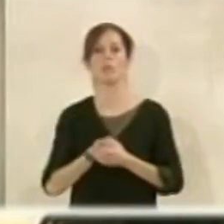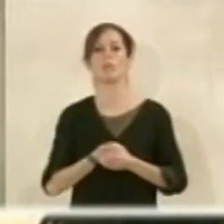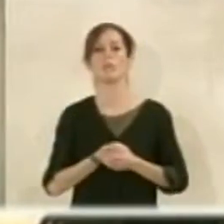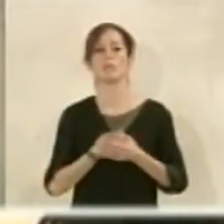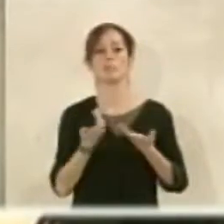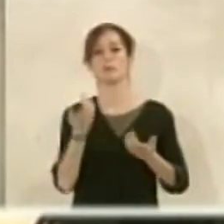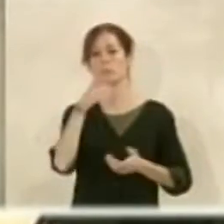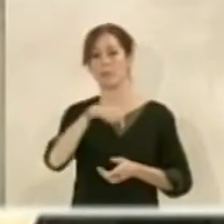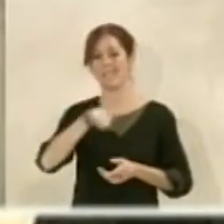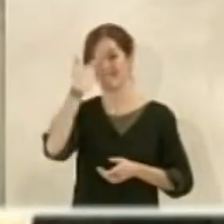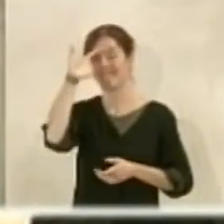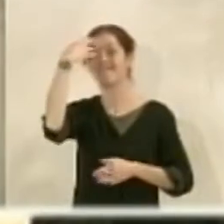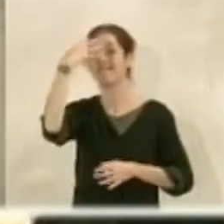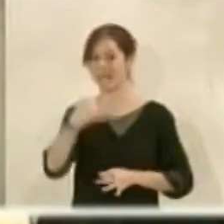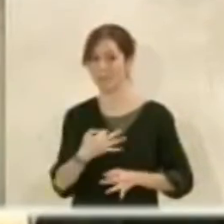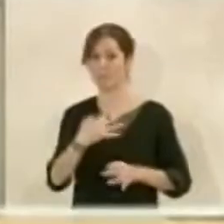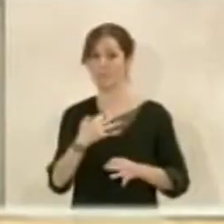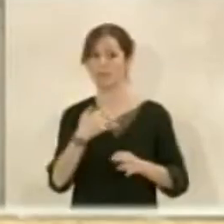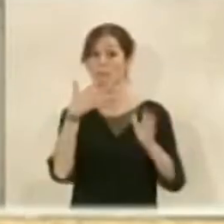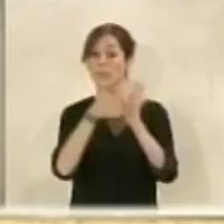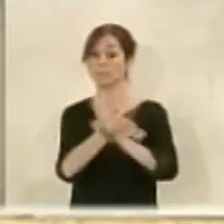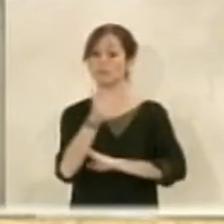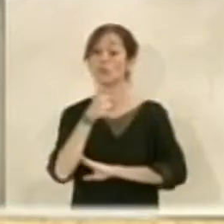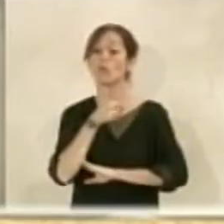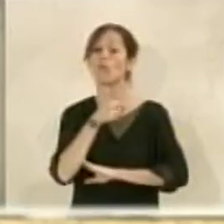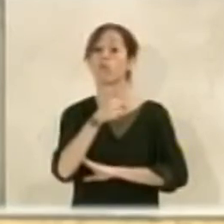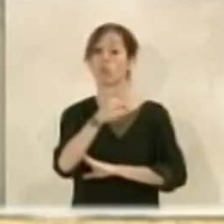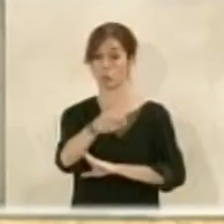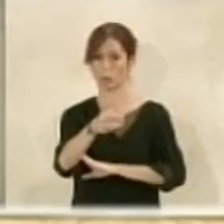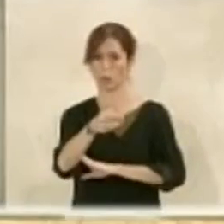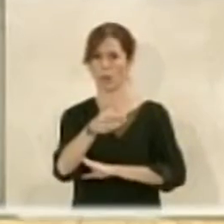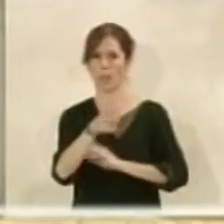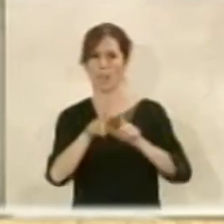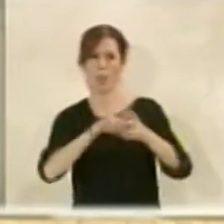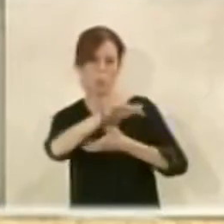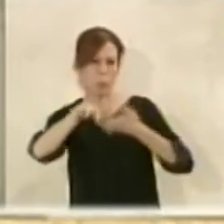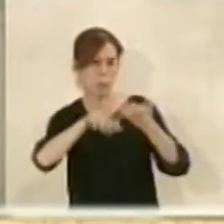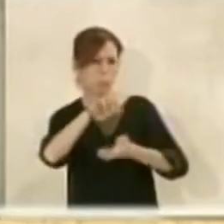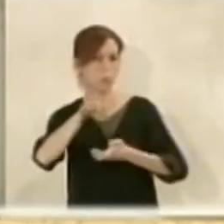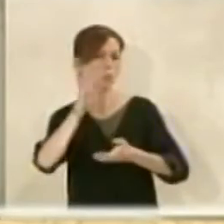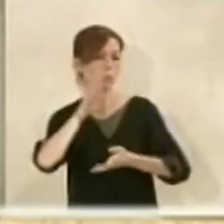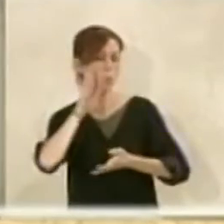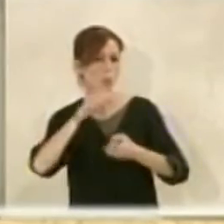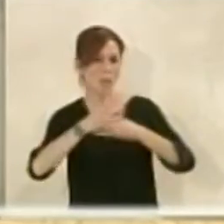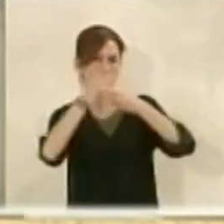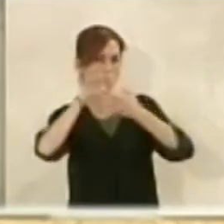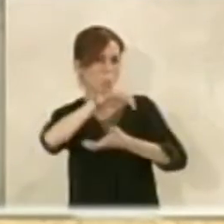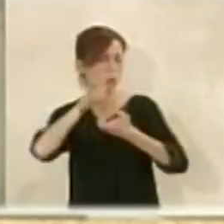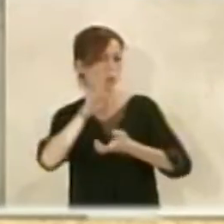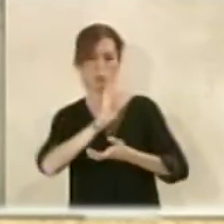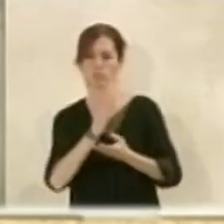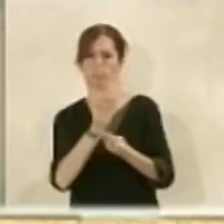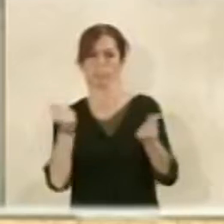y por tanto yo creo que eso lo que hacemos es que en el futuro se elimine la posibilidad de especulación con un edificio que adquiere